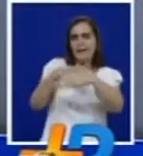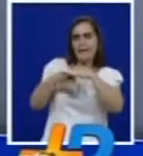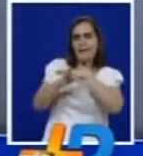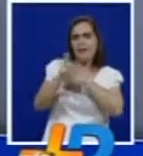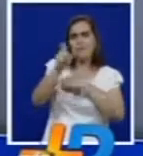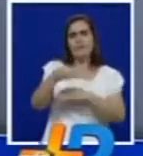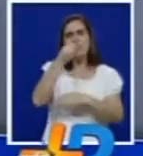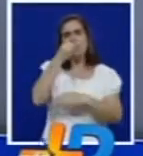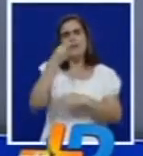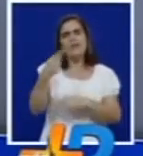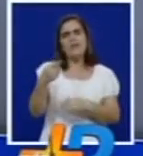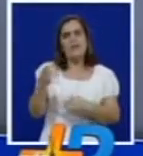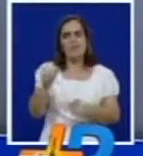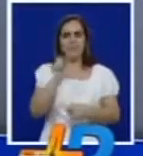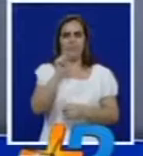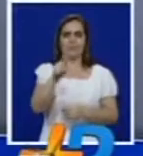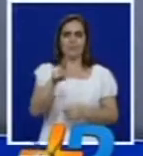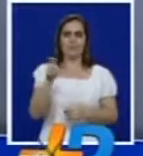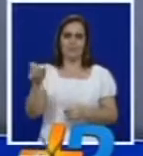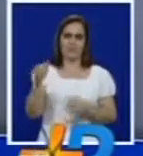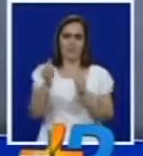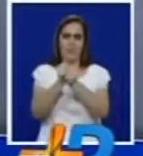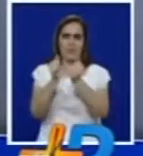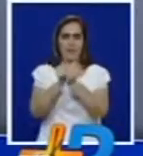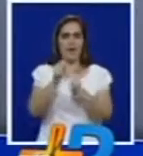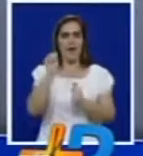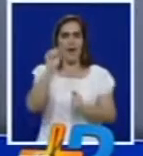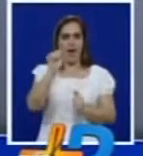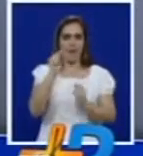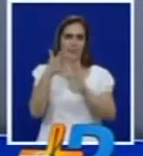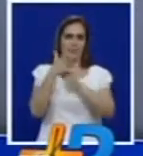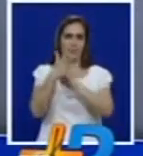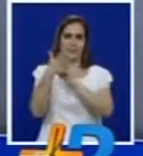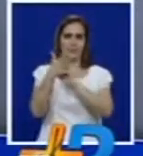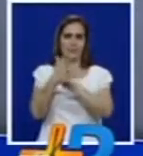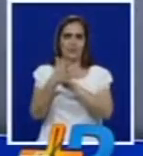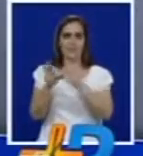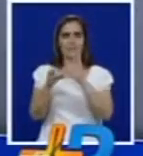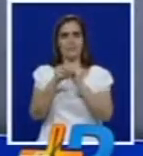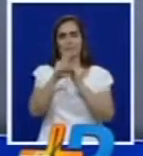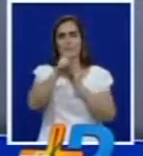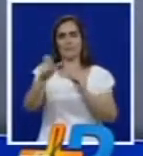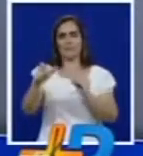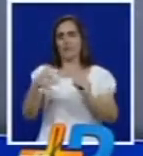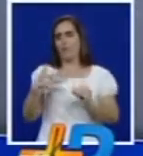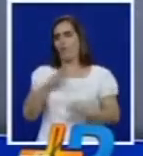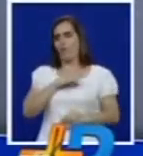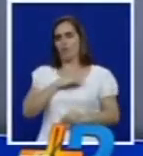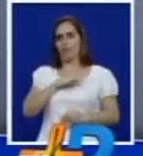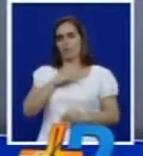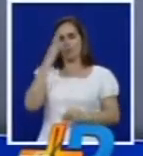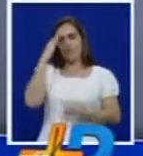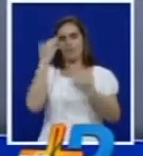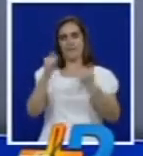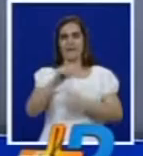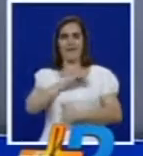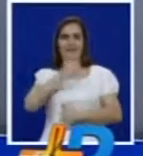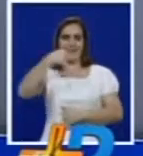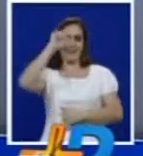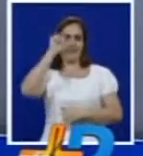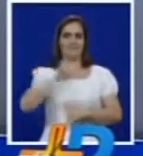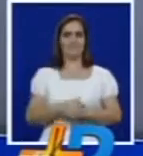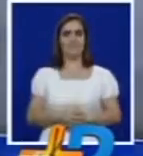ayer específico al deportivo Cali Johanna Quintero y esta previa y la satisfacción de los ciencias después del 2 por 0 ante Independiente Santa Fe